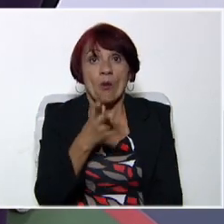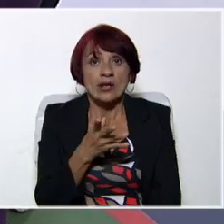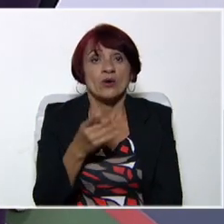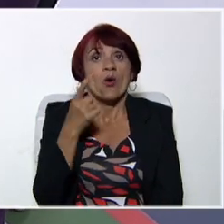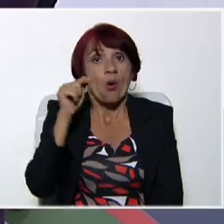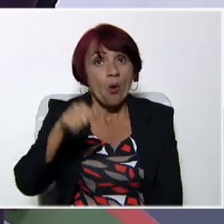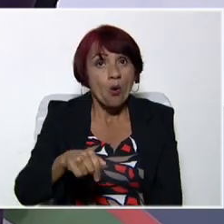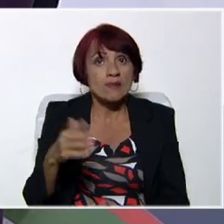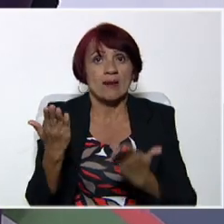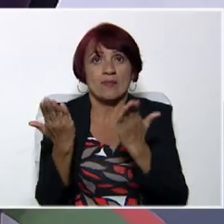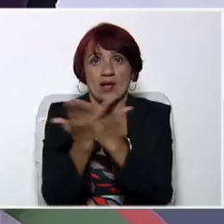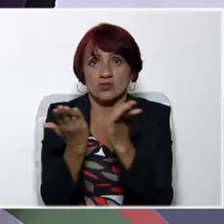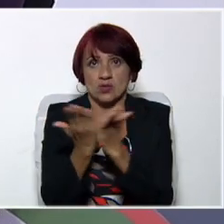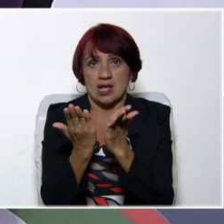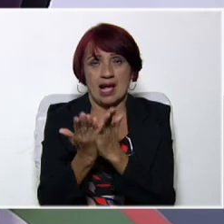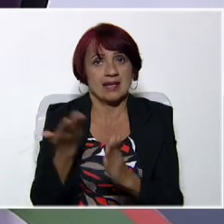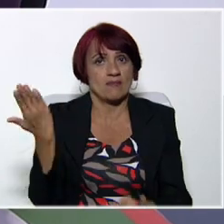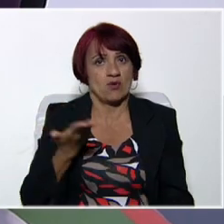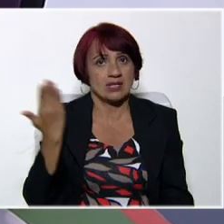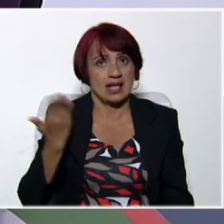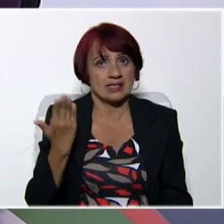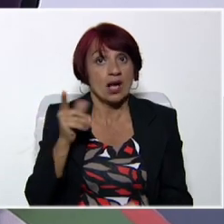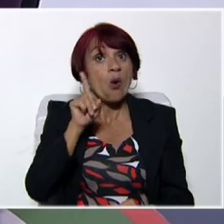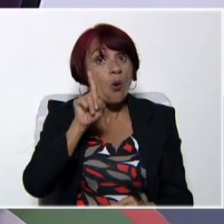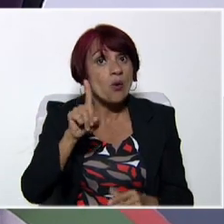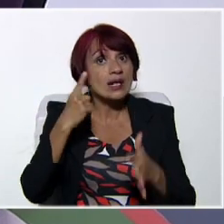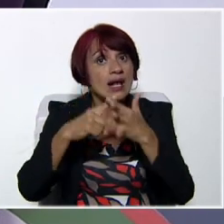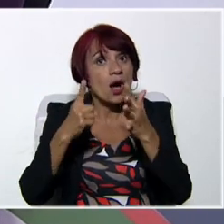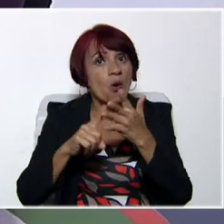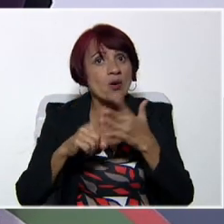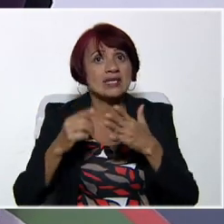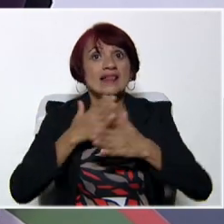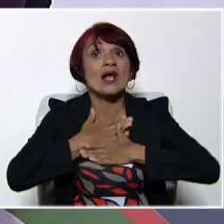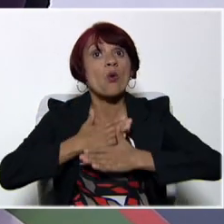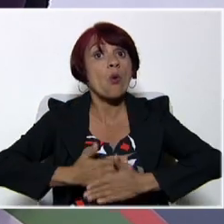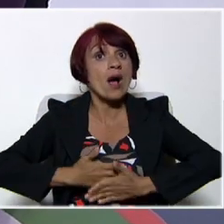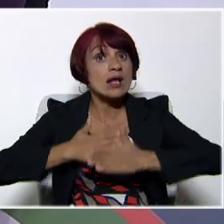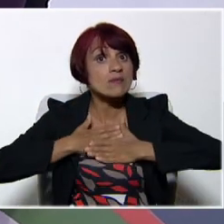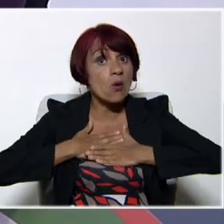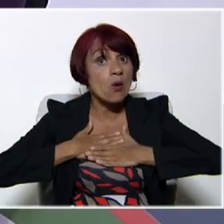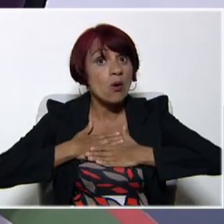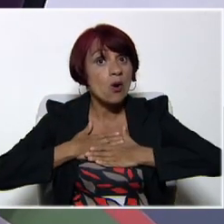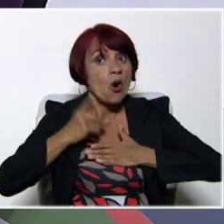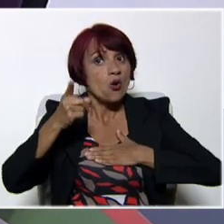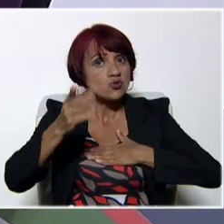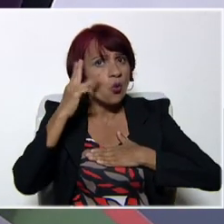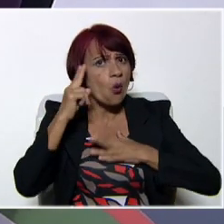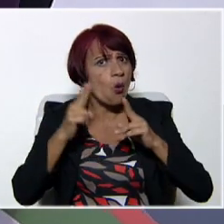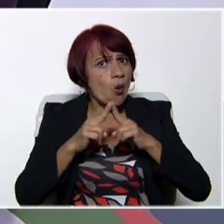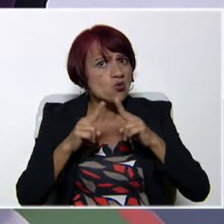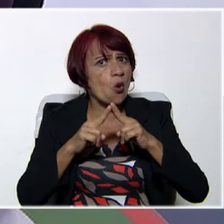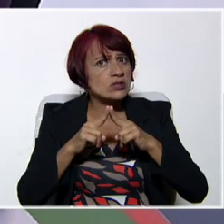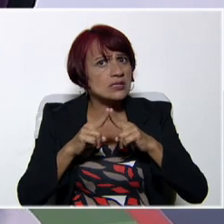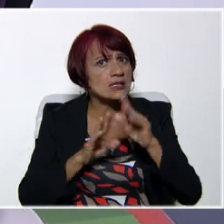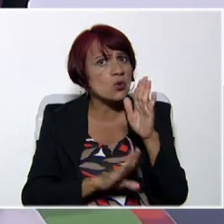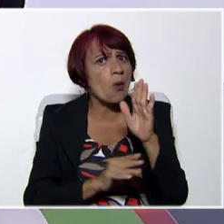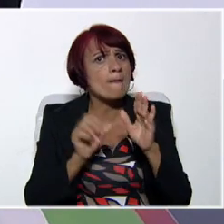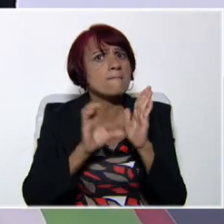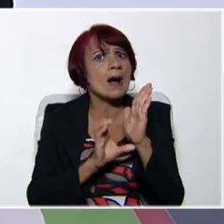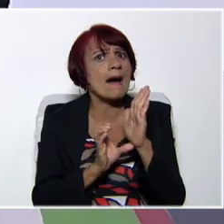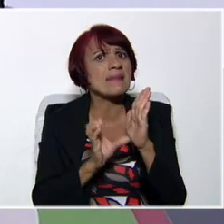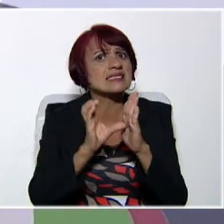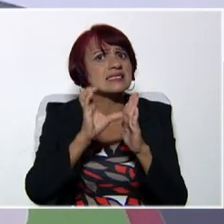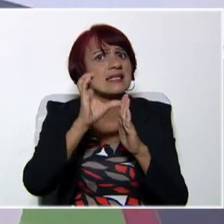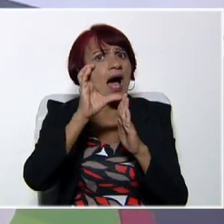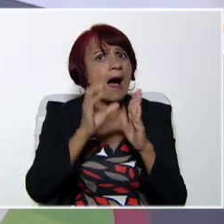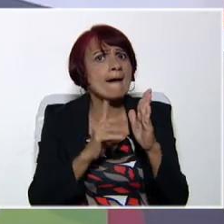vamos a estudiar dos temas muy importantes. Uno, las potencialidades del ser humano. ¿Tú tendrás potencialidades? Yo creo que sí, pero todavía estoy